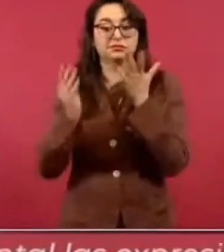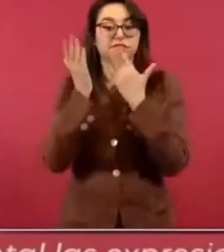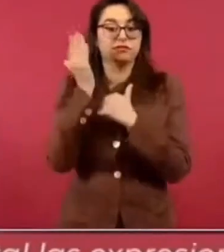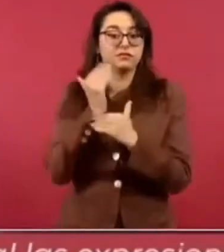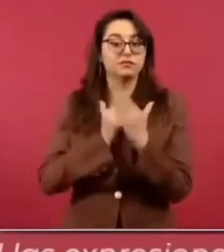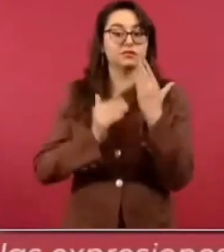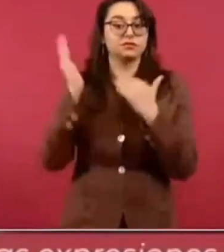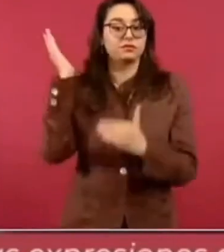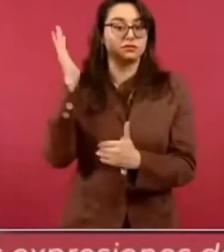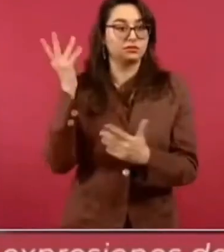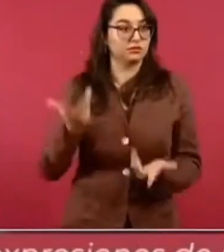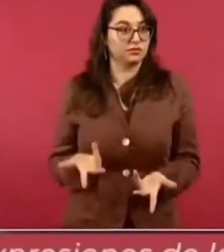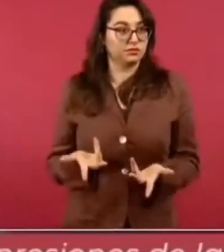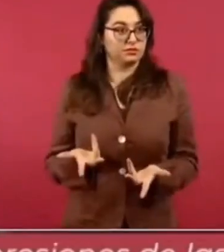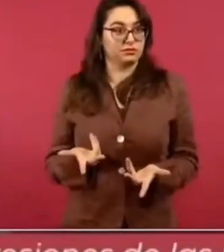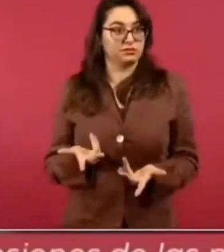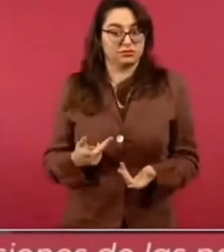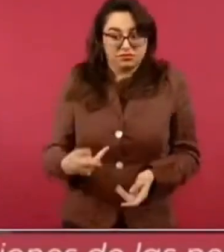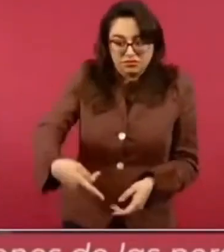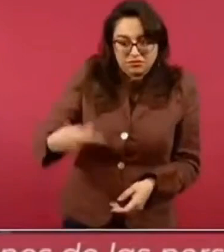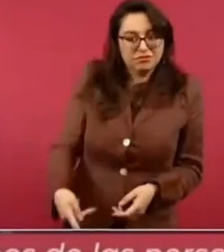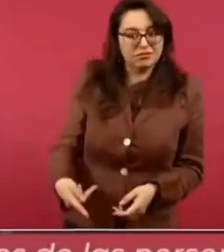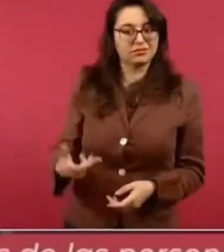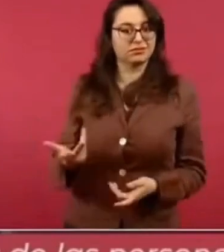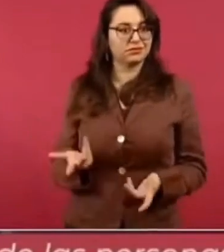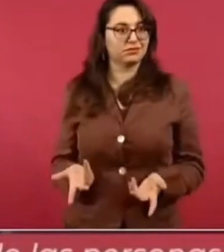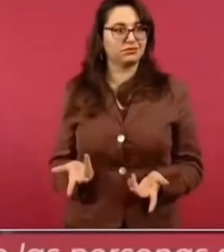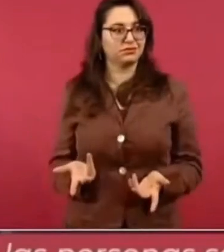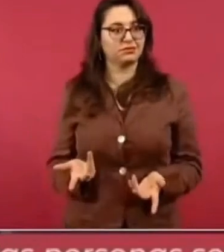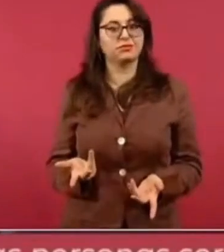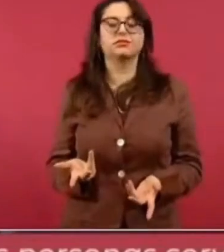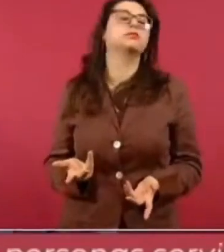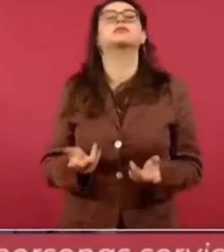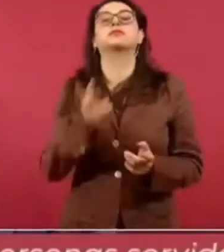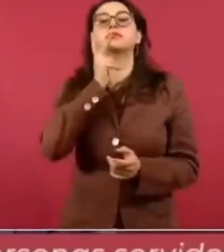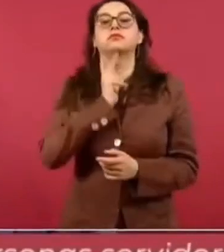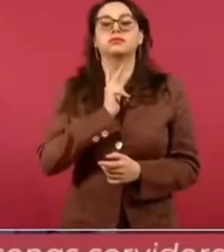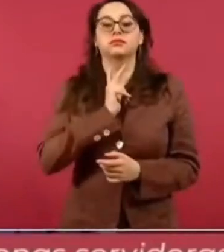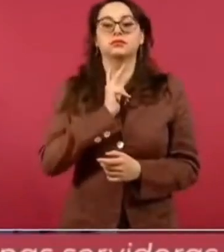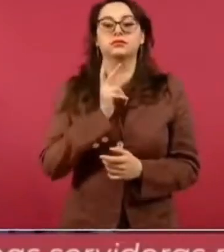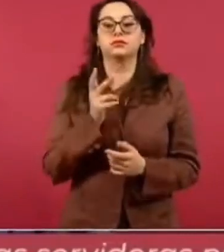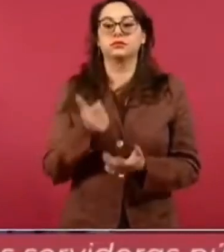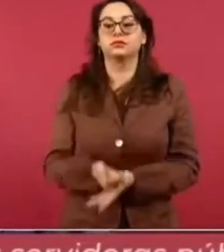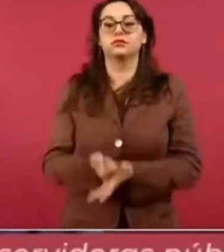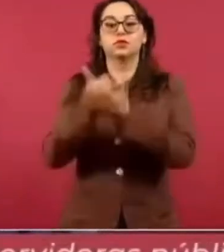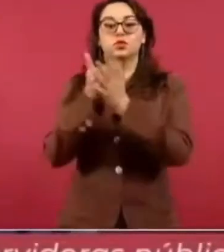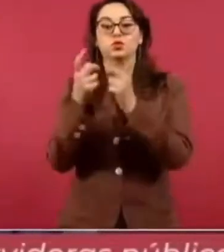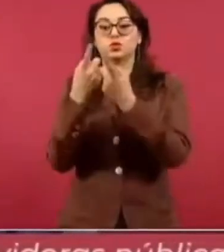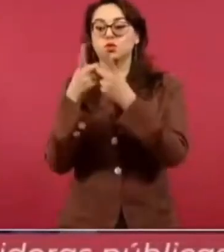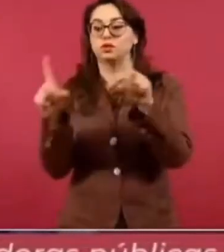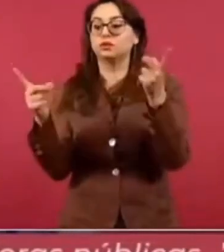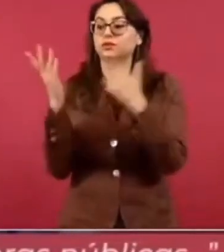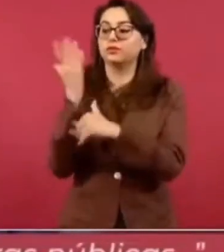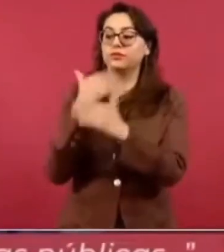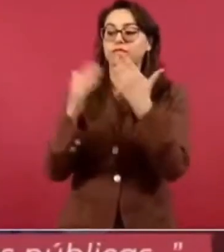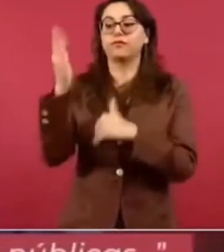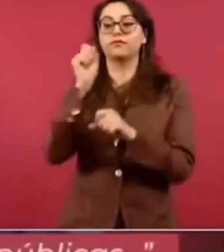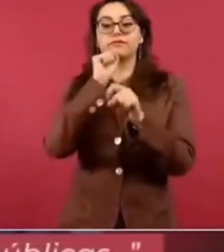no aumenten los precios de los combustibles porque esto perjudica